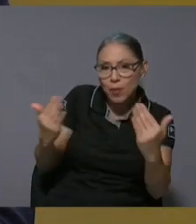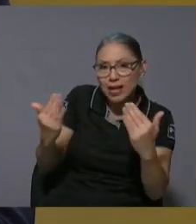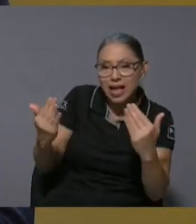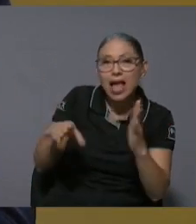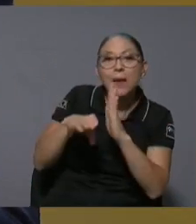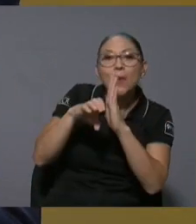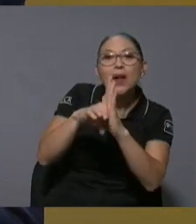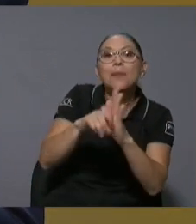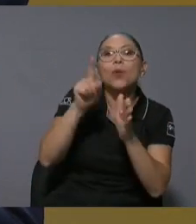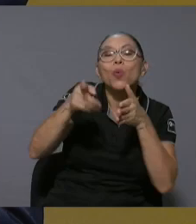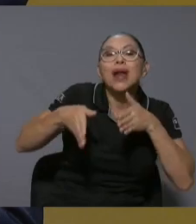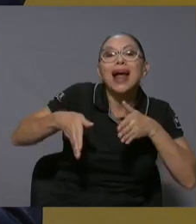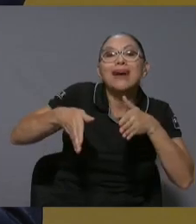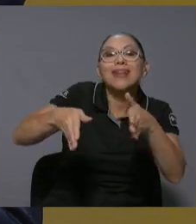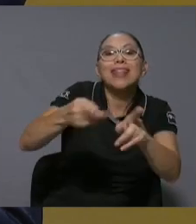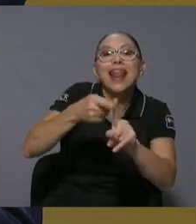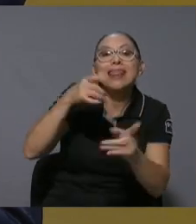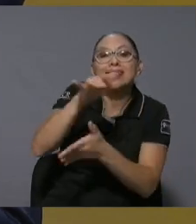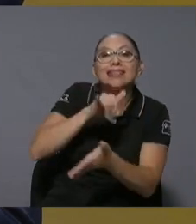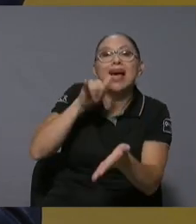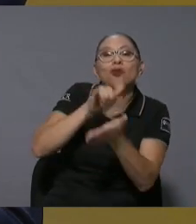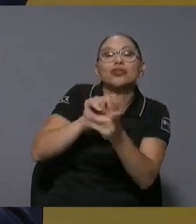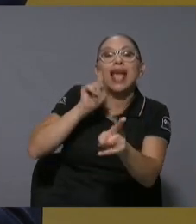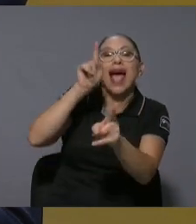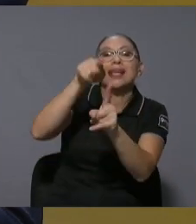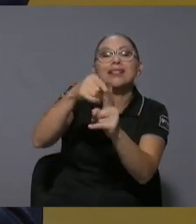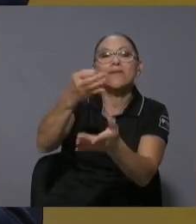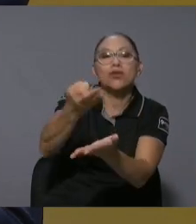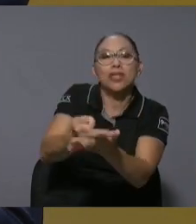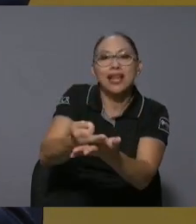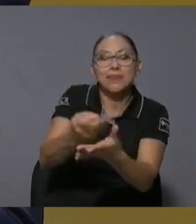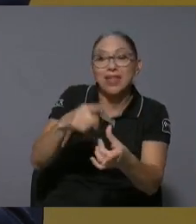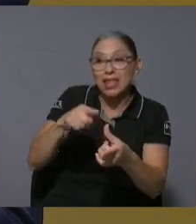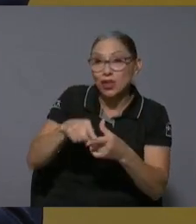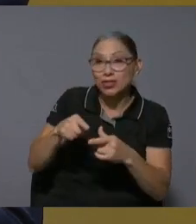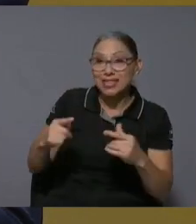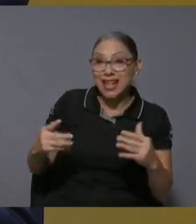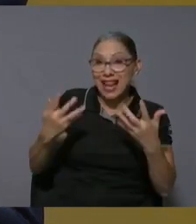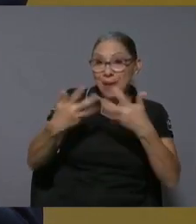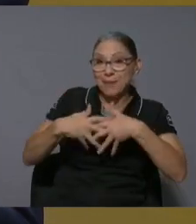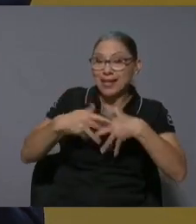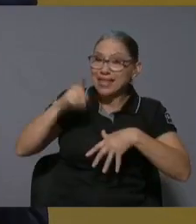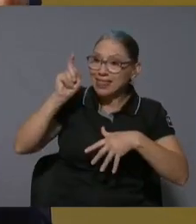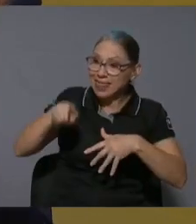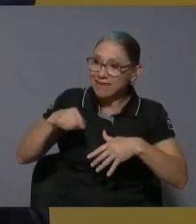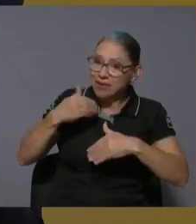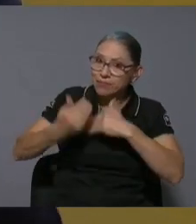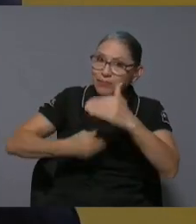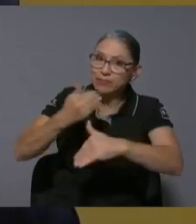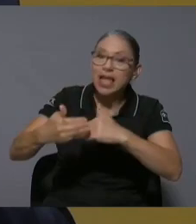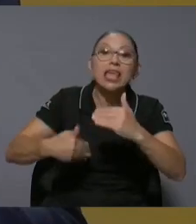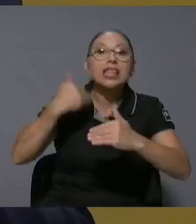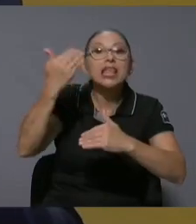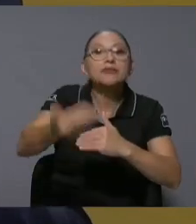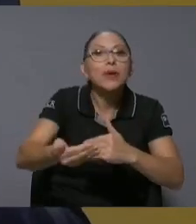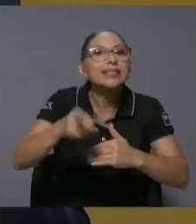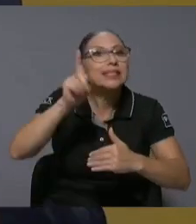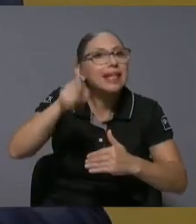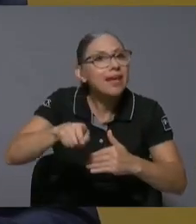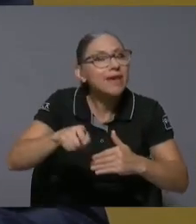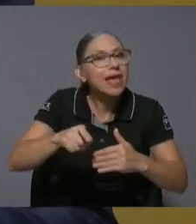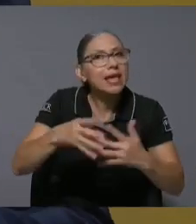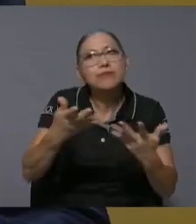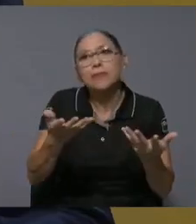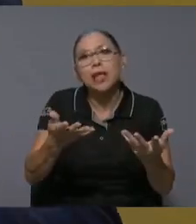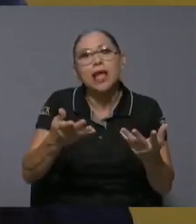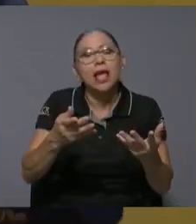la lleva a un nivel la empresa y luego tiene que darle un mantenimiento pero no es el mantenimiento que conocemos que aquí uno le